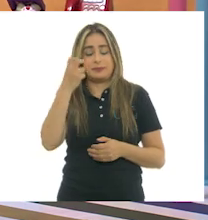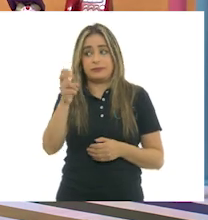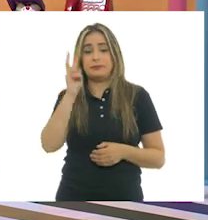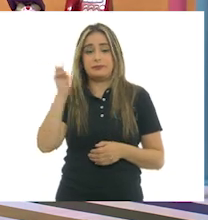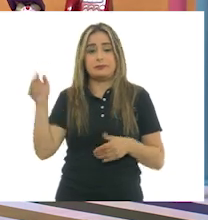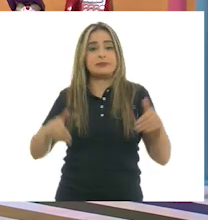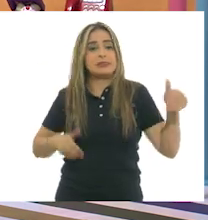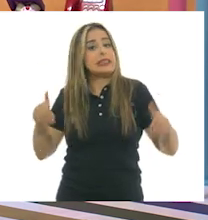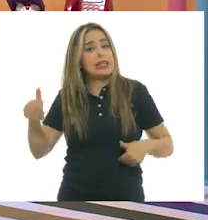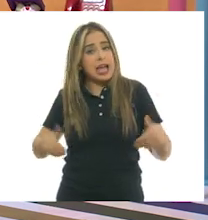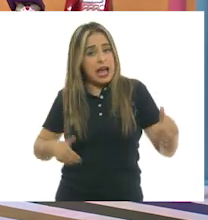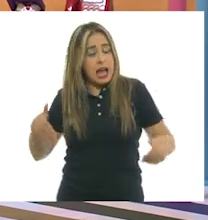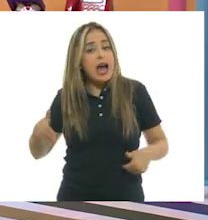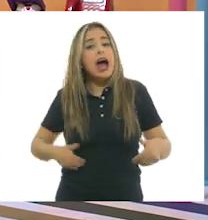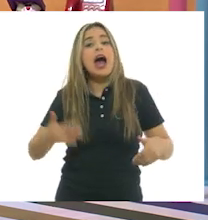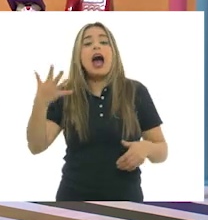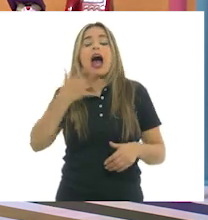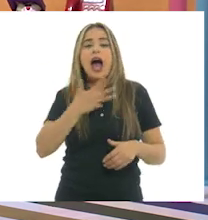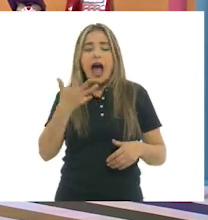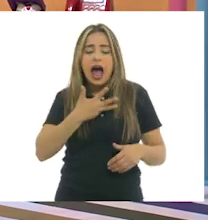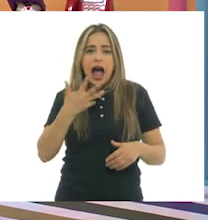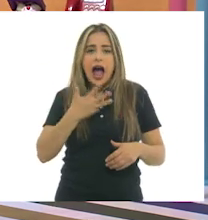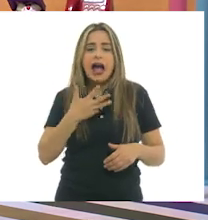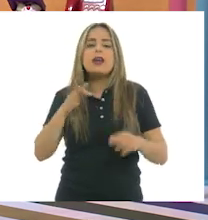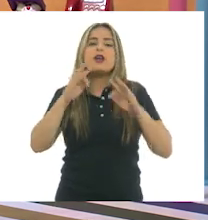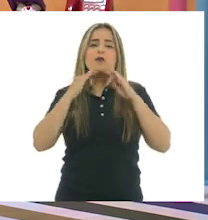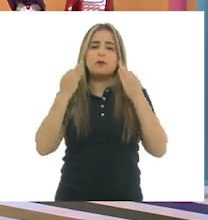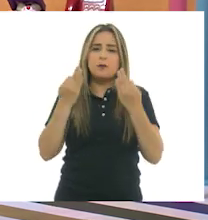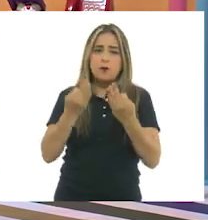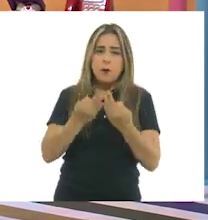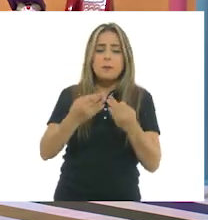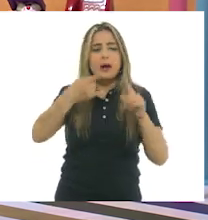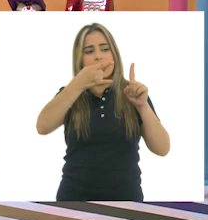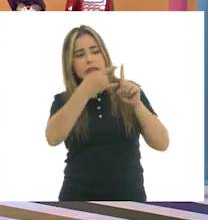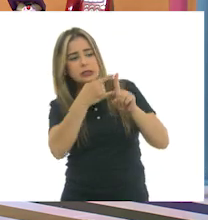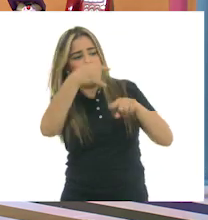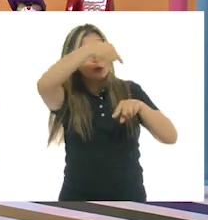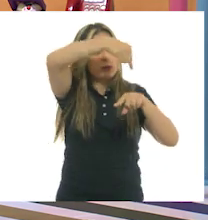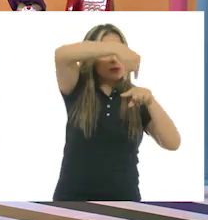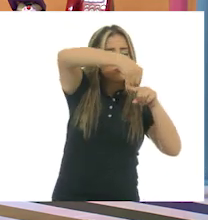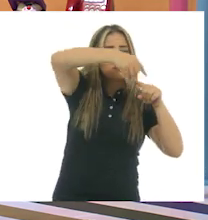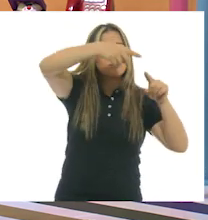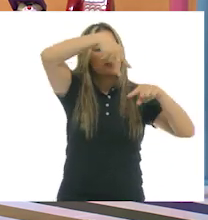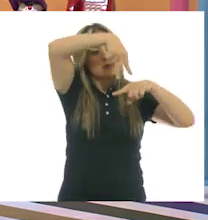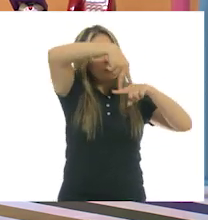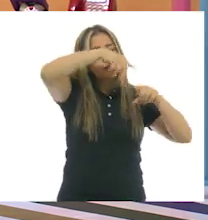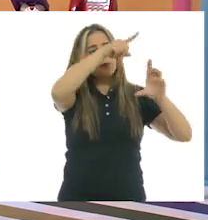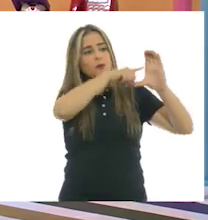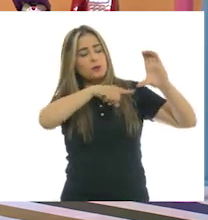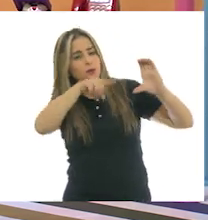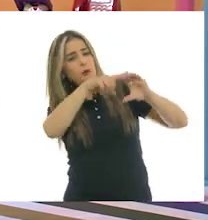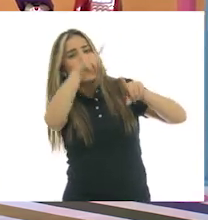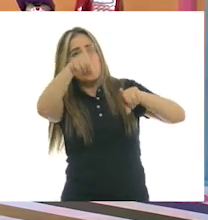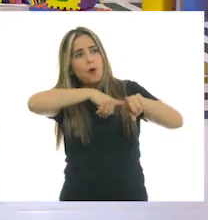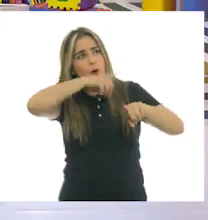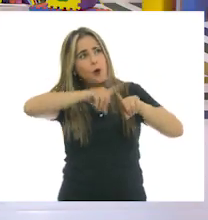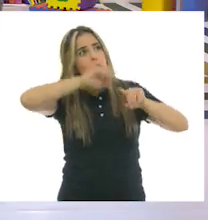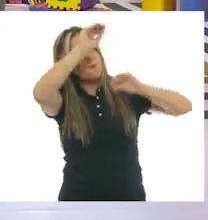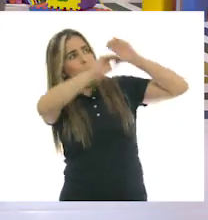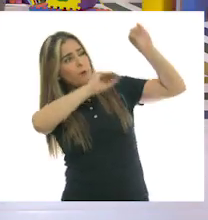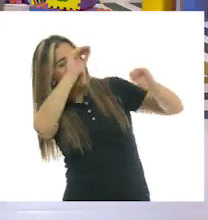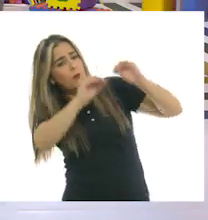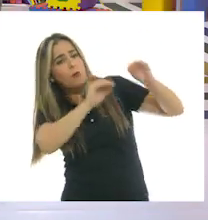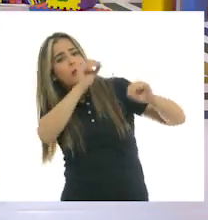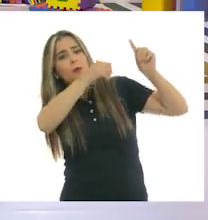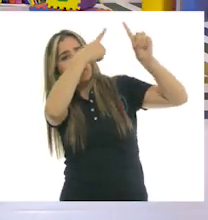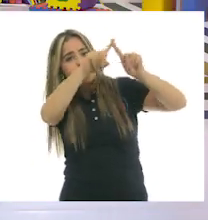se combinan ciertas formas con ciertos colores en todo lo que se alcanza a ver, todo